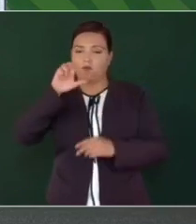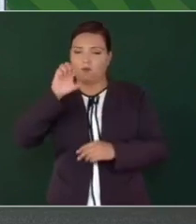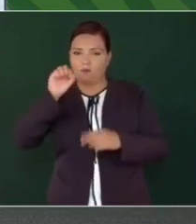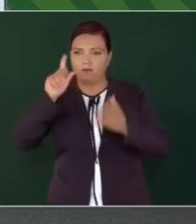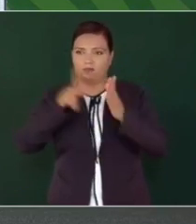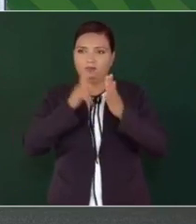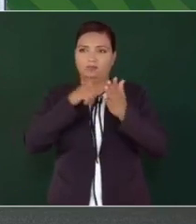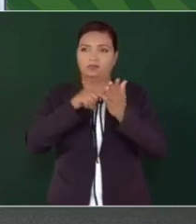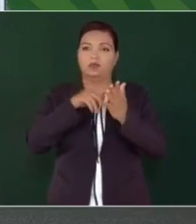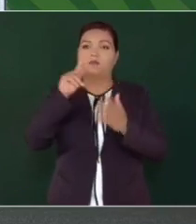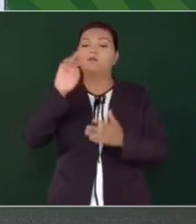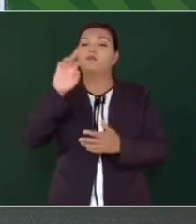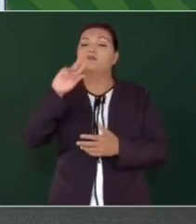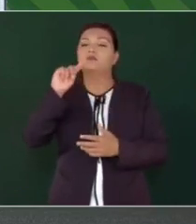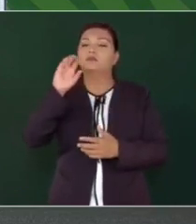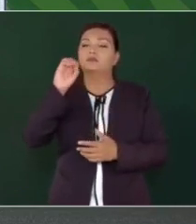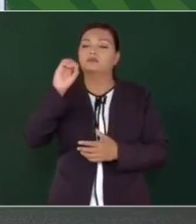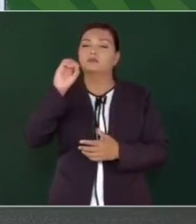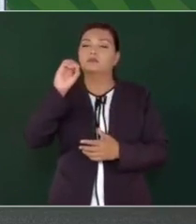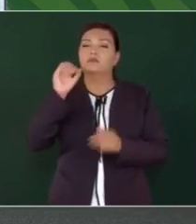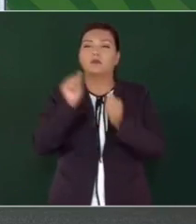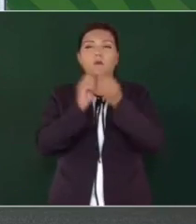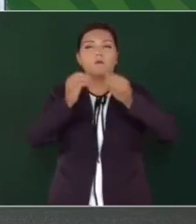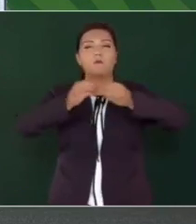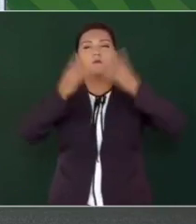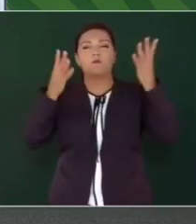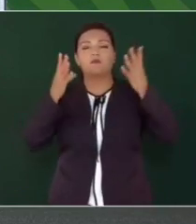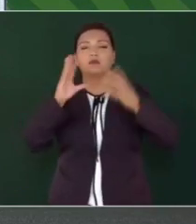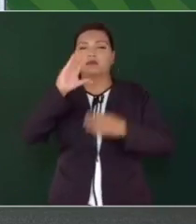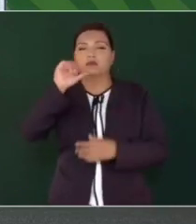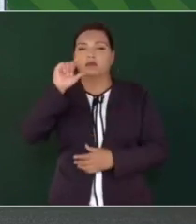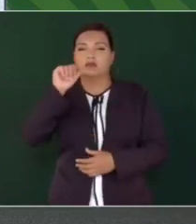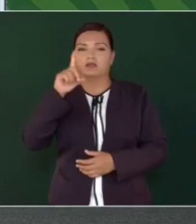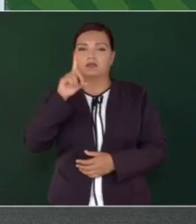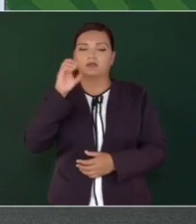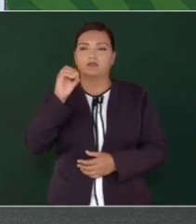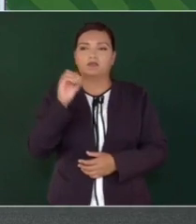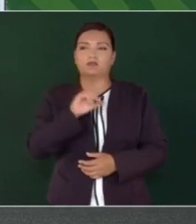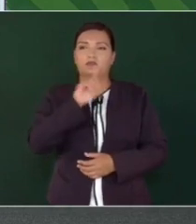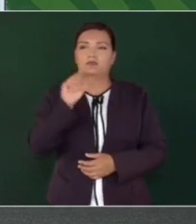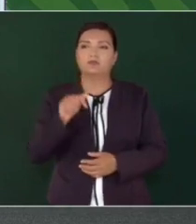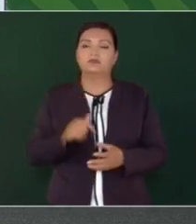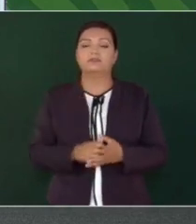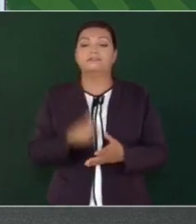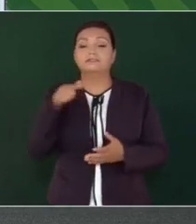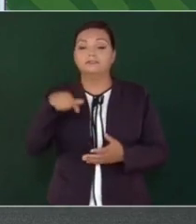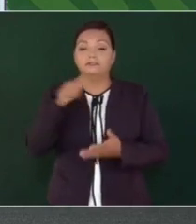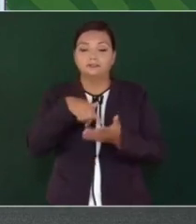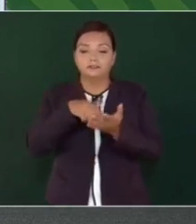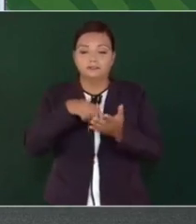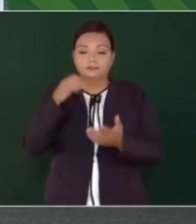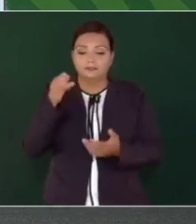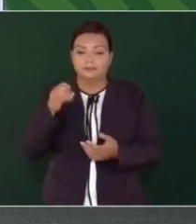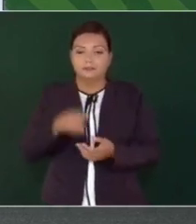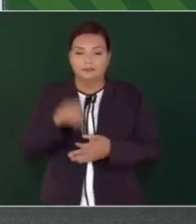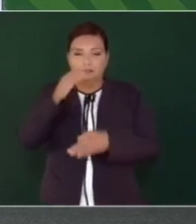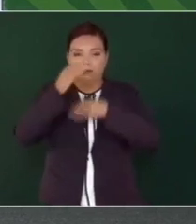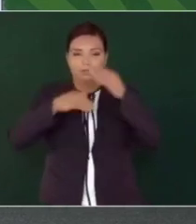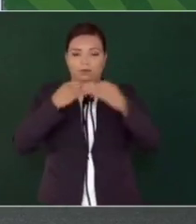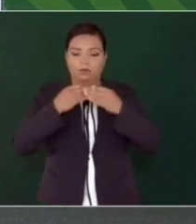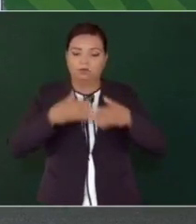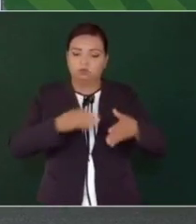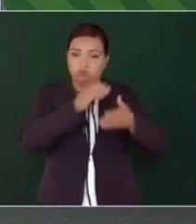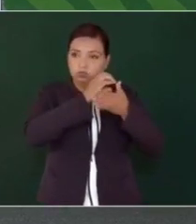es un puerto con bastante calado. Y aquí, en todo este